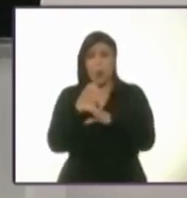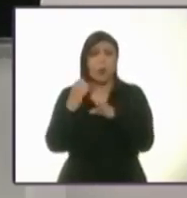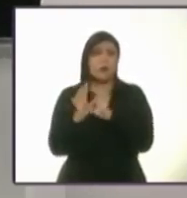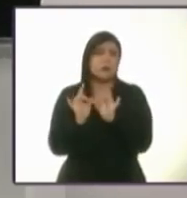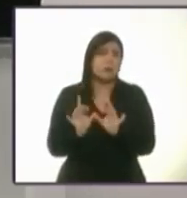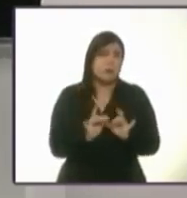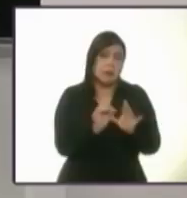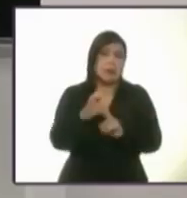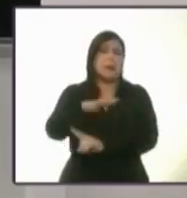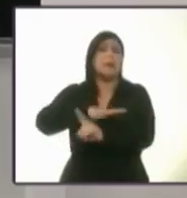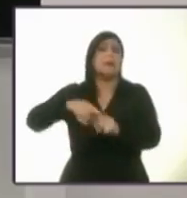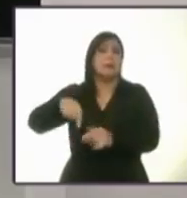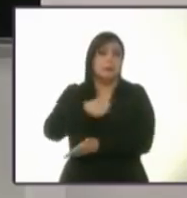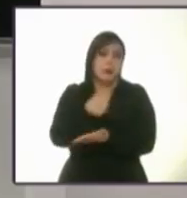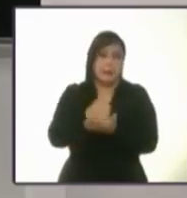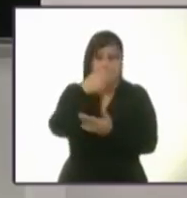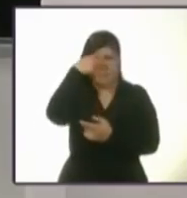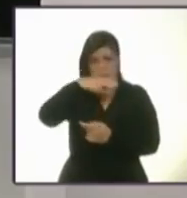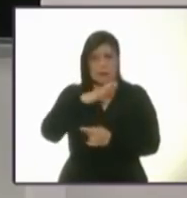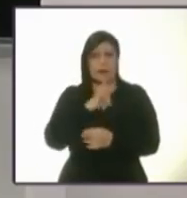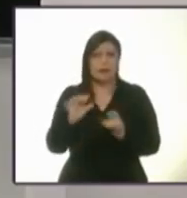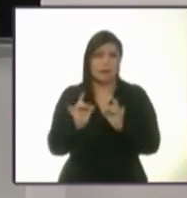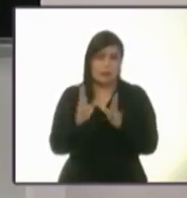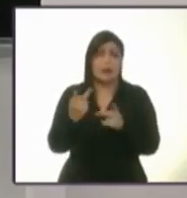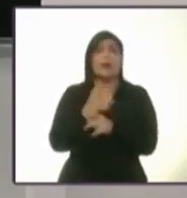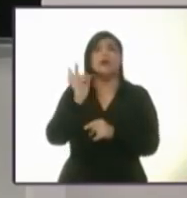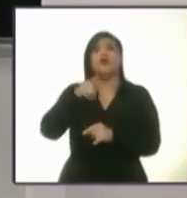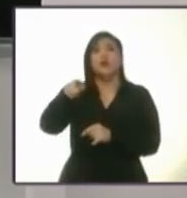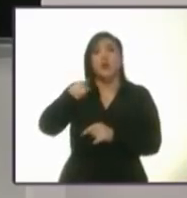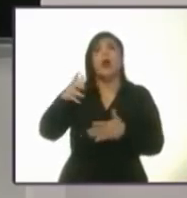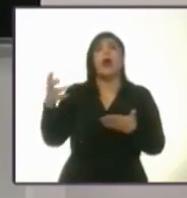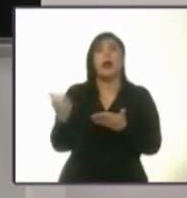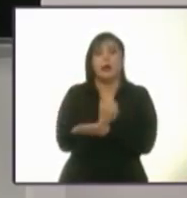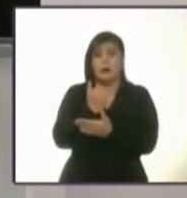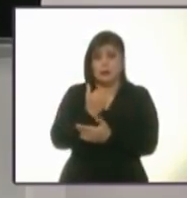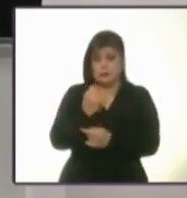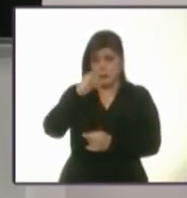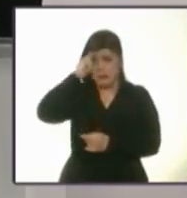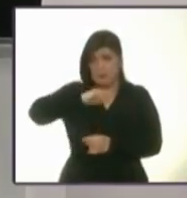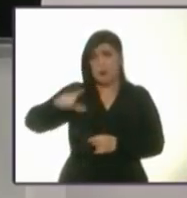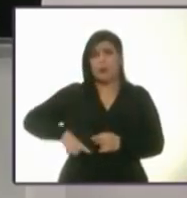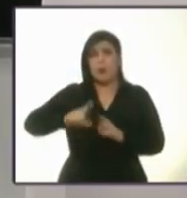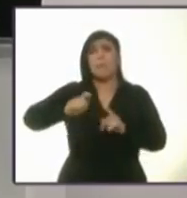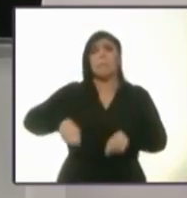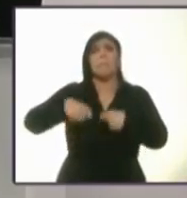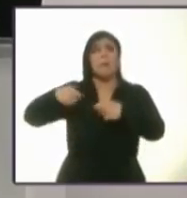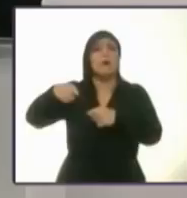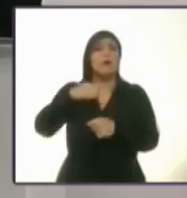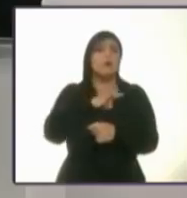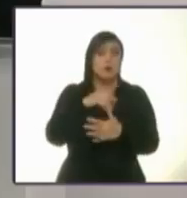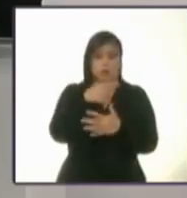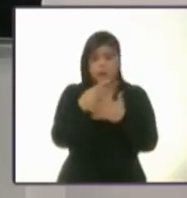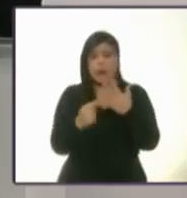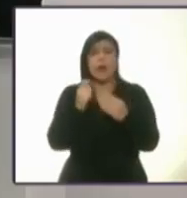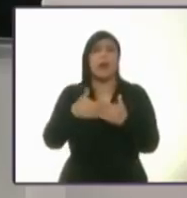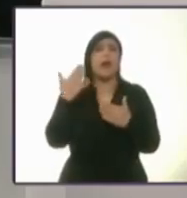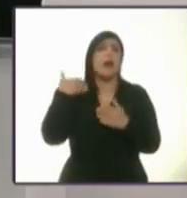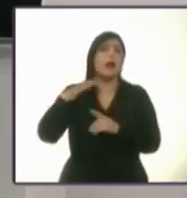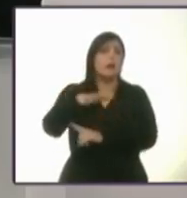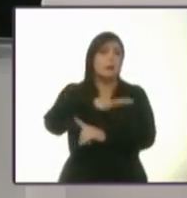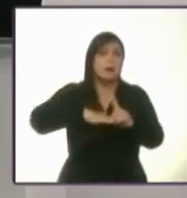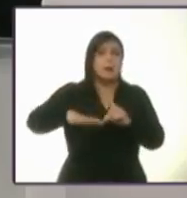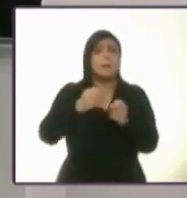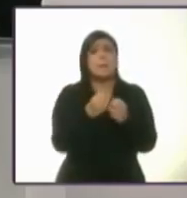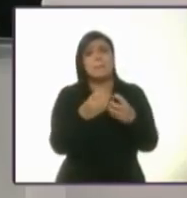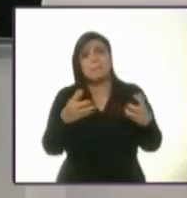sumando. En caso de ganar la jefatura de gobierno, usted también va a heredar estructuras que han permitido el